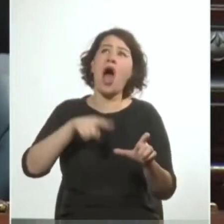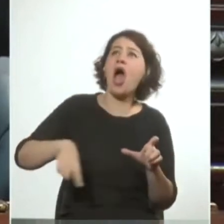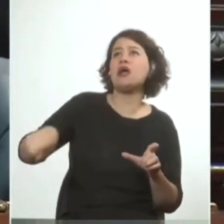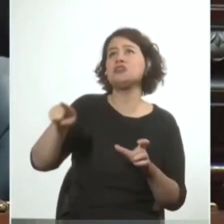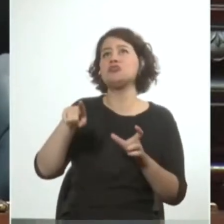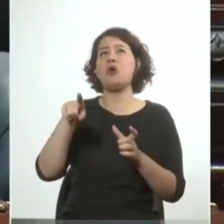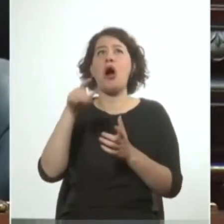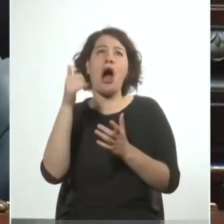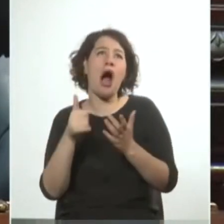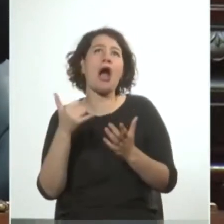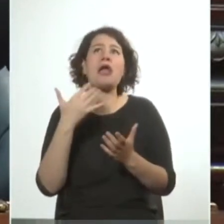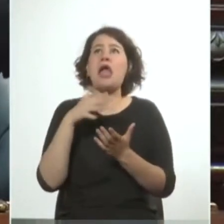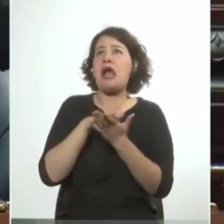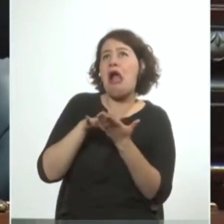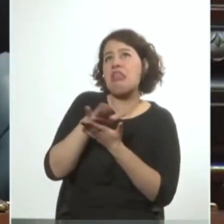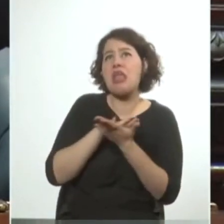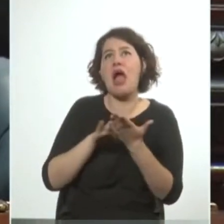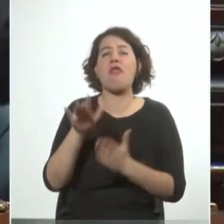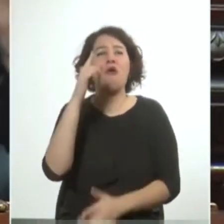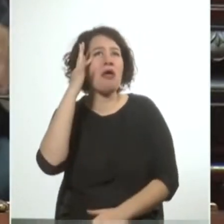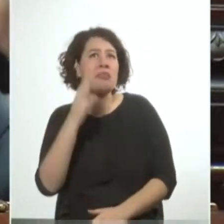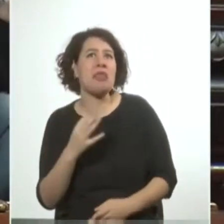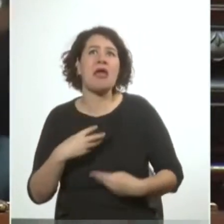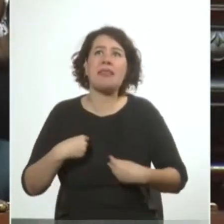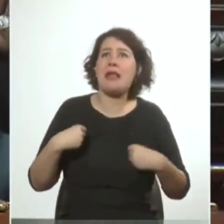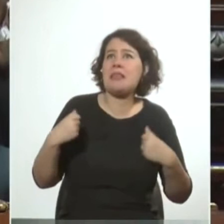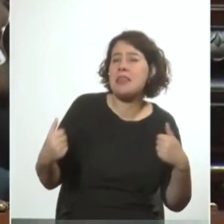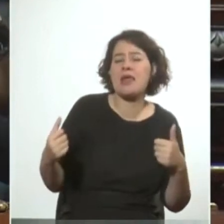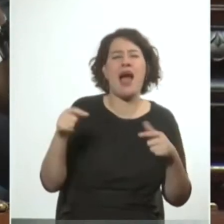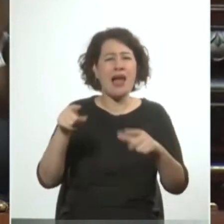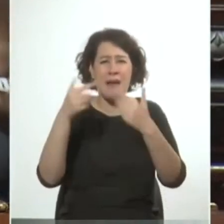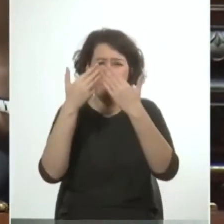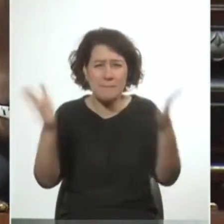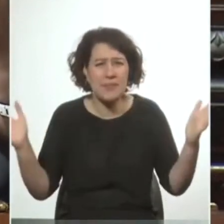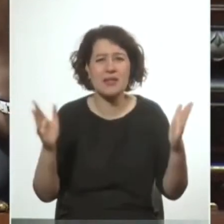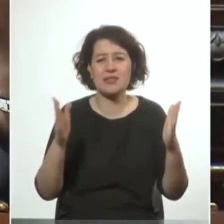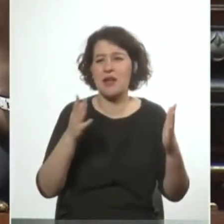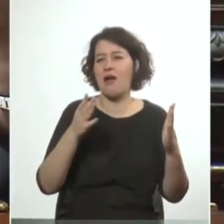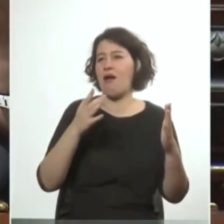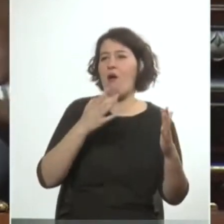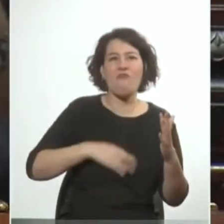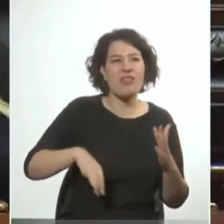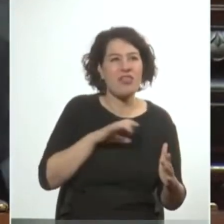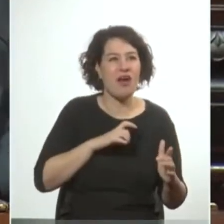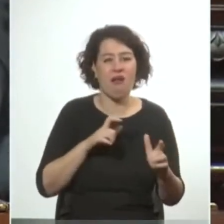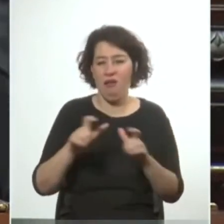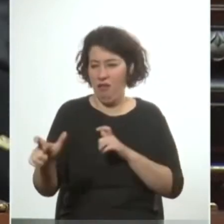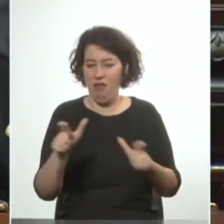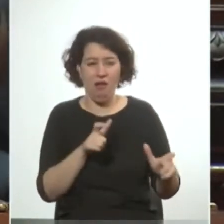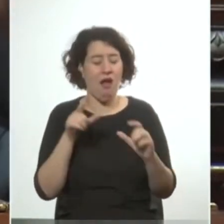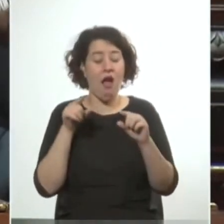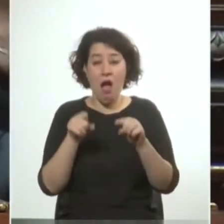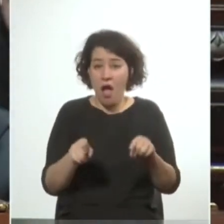creía entender y sentir y que los partidos y ahí empieza también la ofensa que